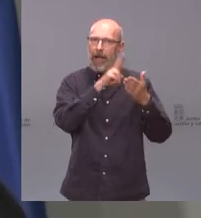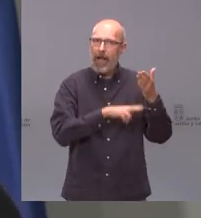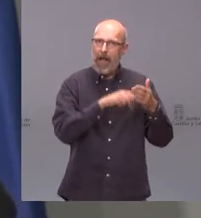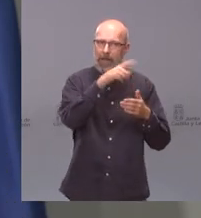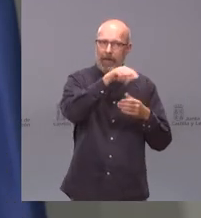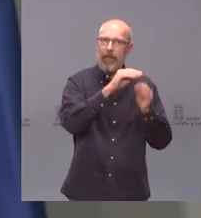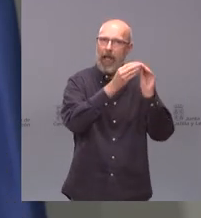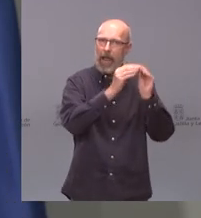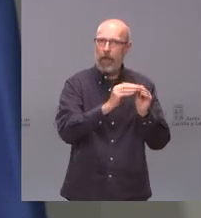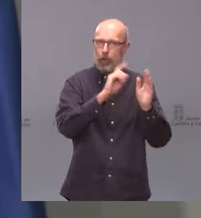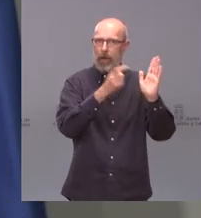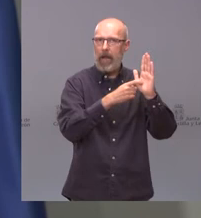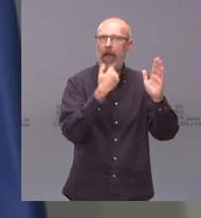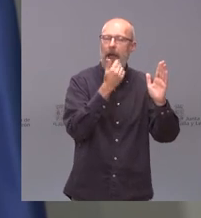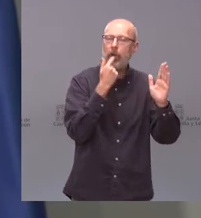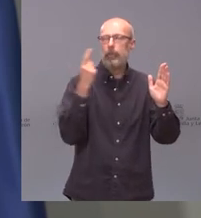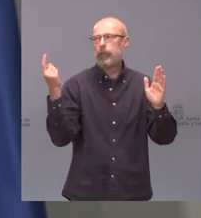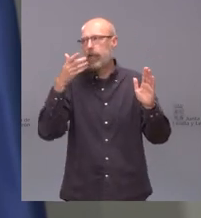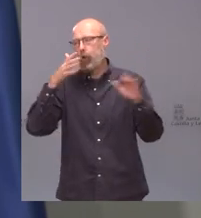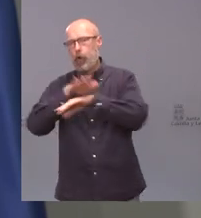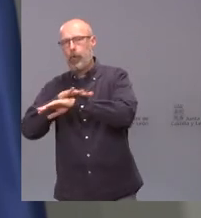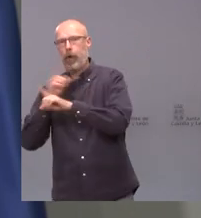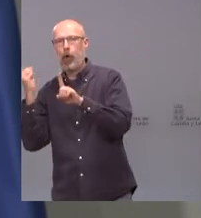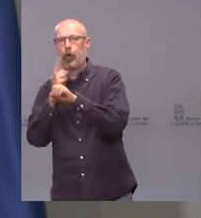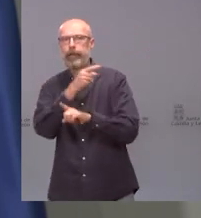bloquean cuando se les ofrece una ley no la llevan a cabo